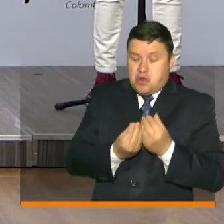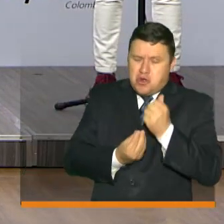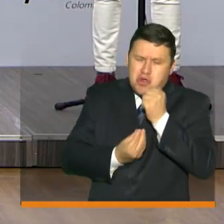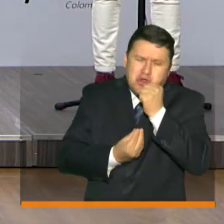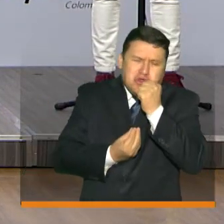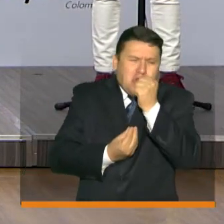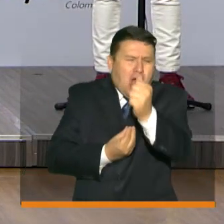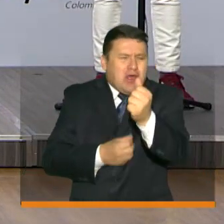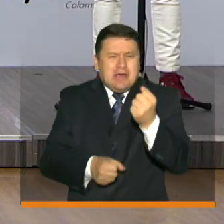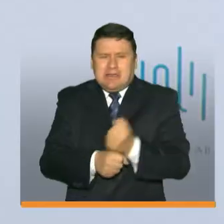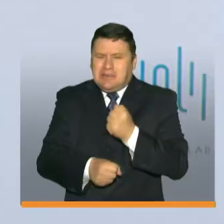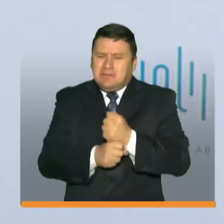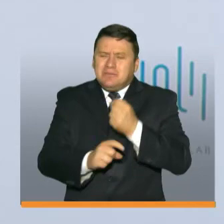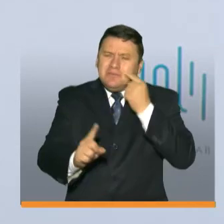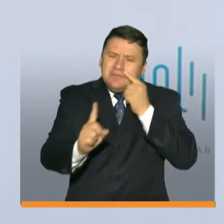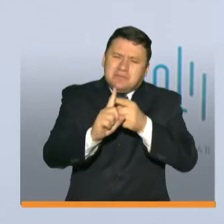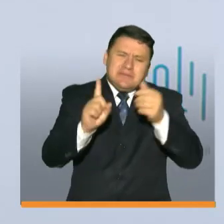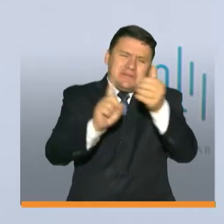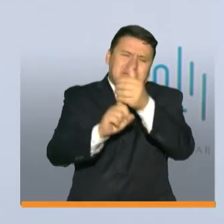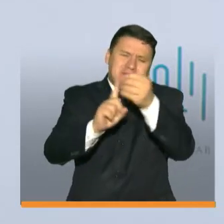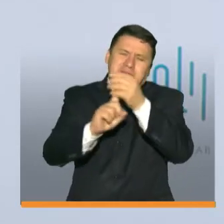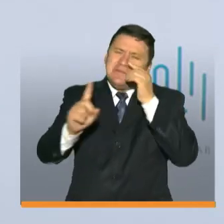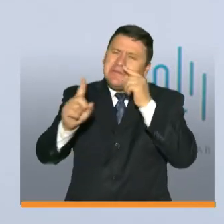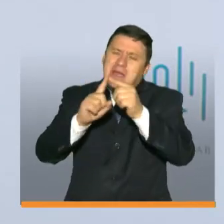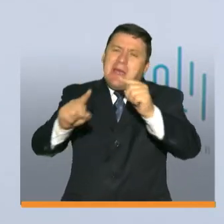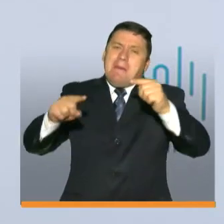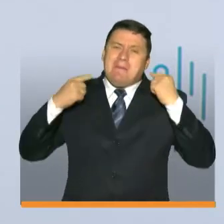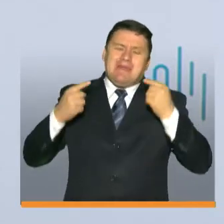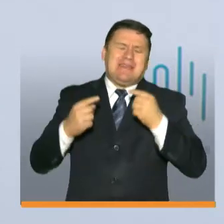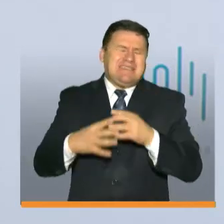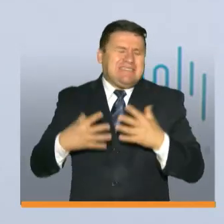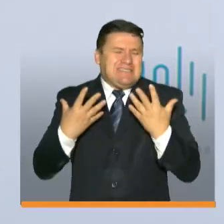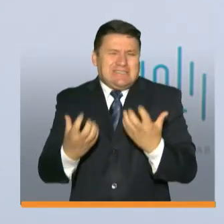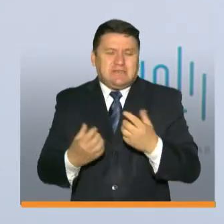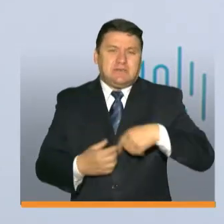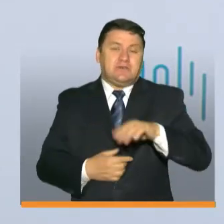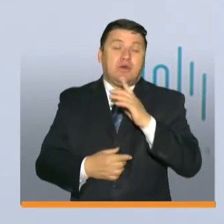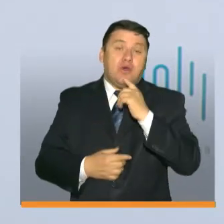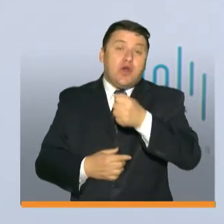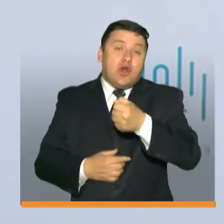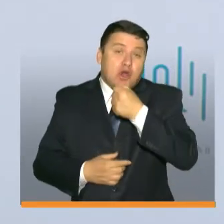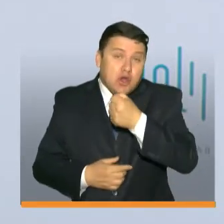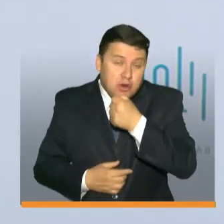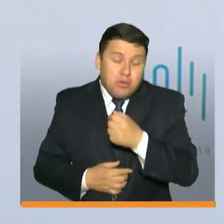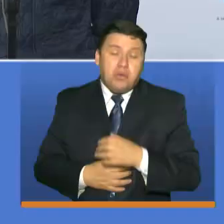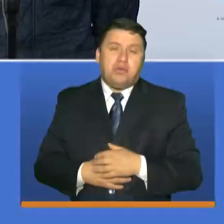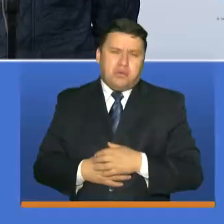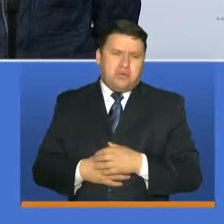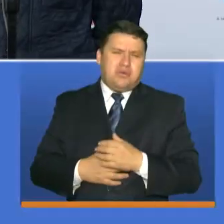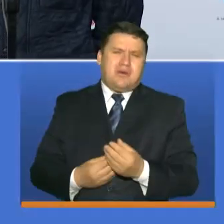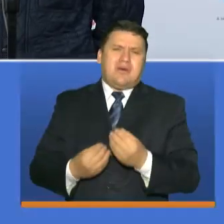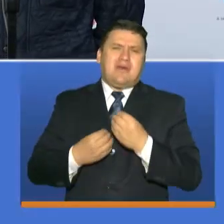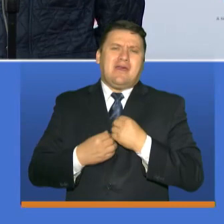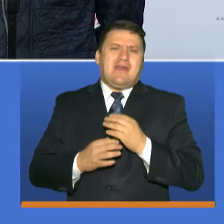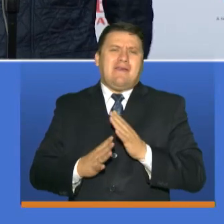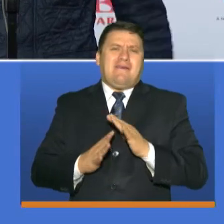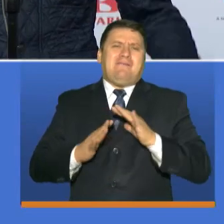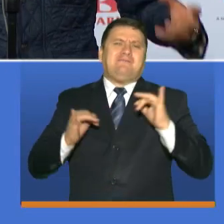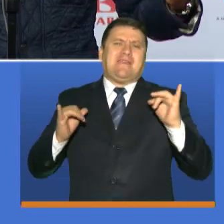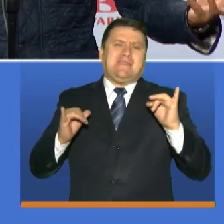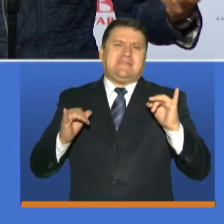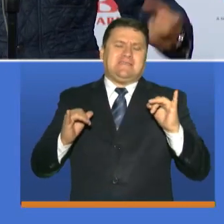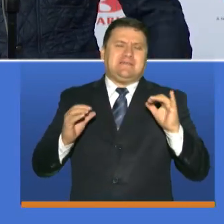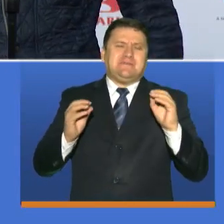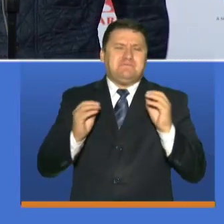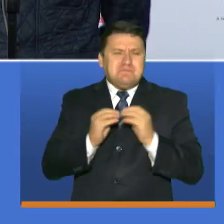los días estamos en pro de lograr las metas como ahorita decía Mara Carolina es una noticia llena de felicidad y más que